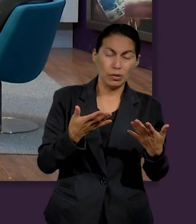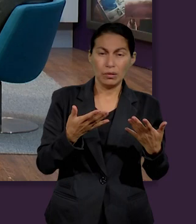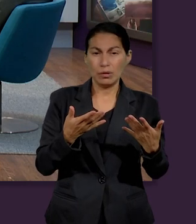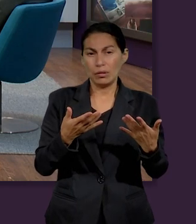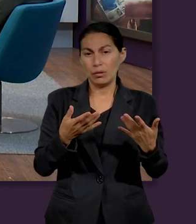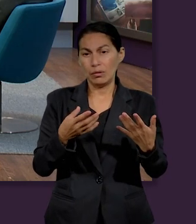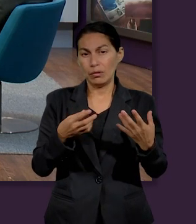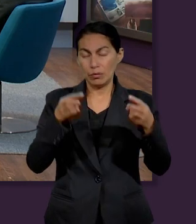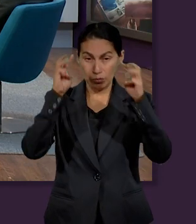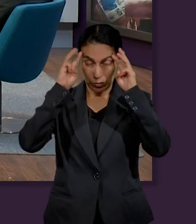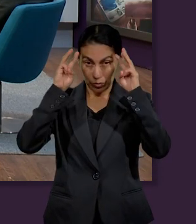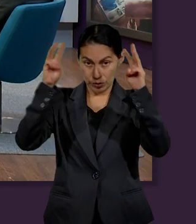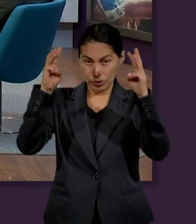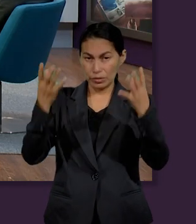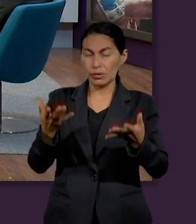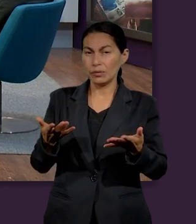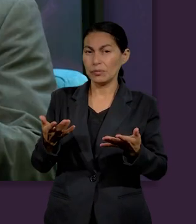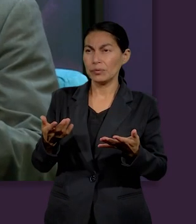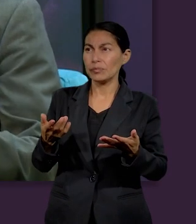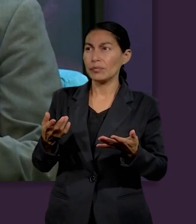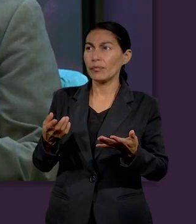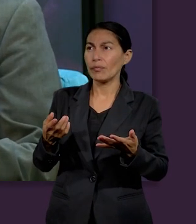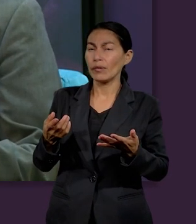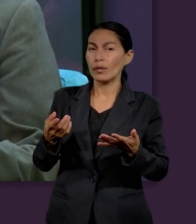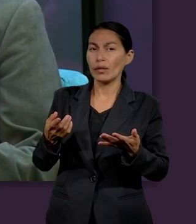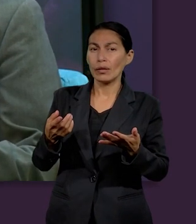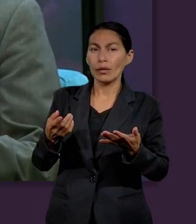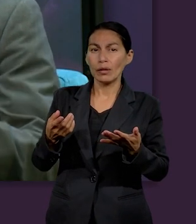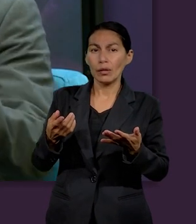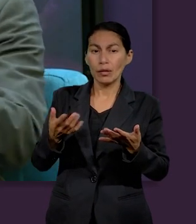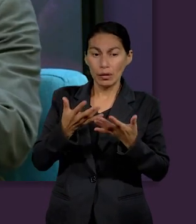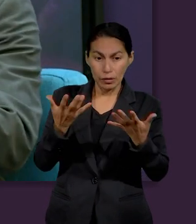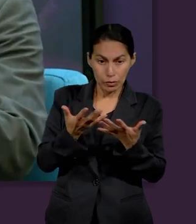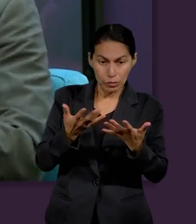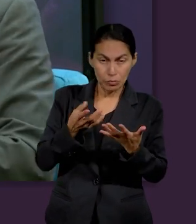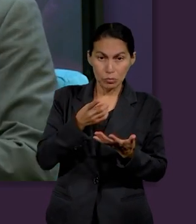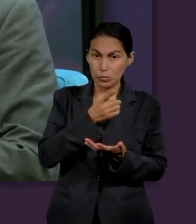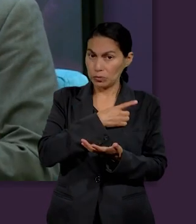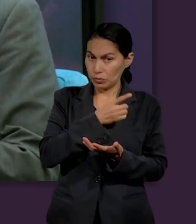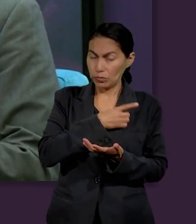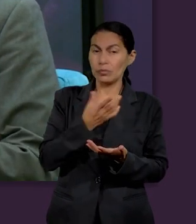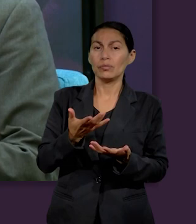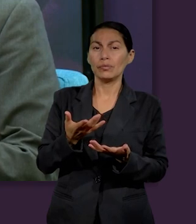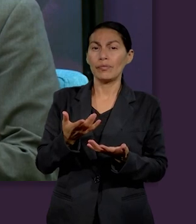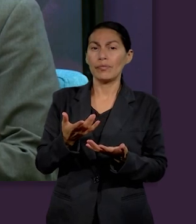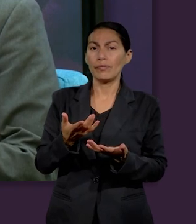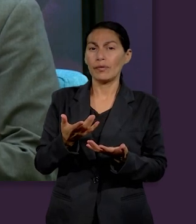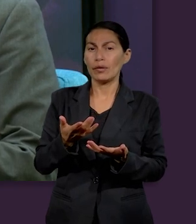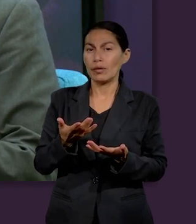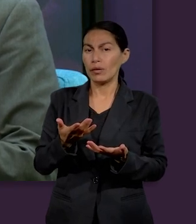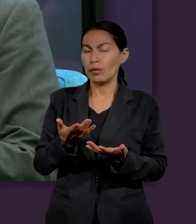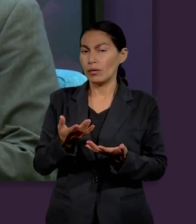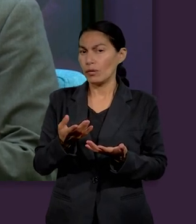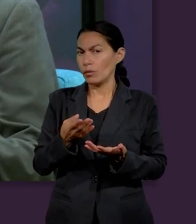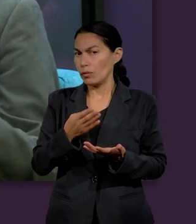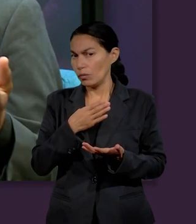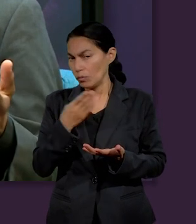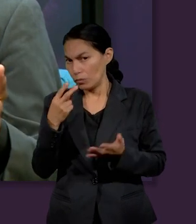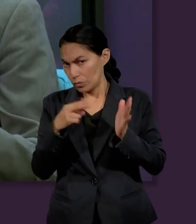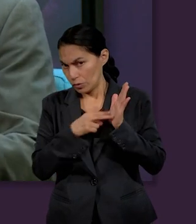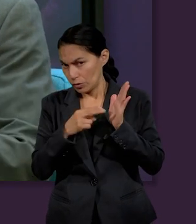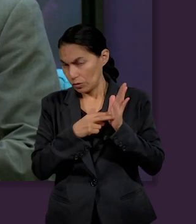que debemos de ser inspirados por Dios y este personaje actuó por su propia cuenta y